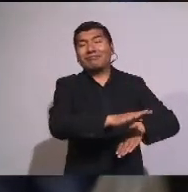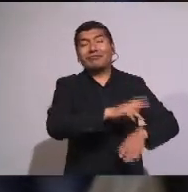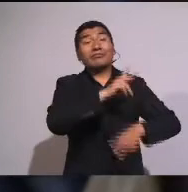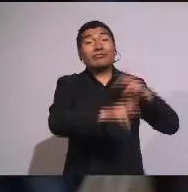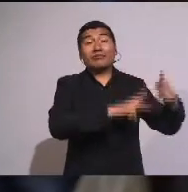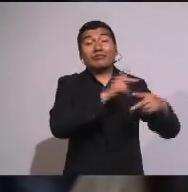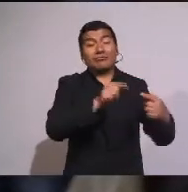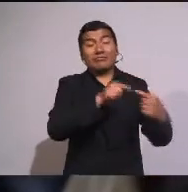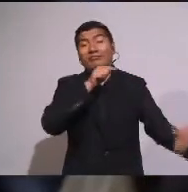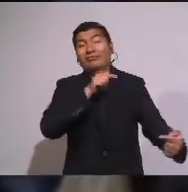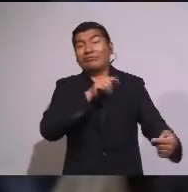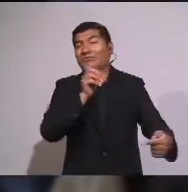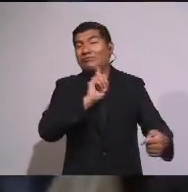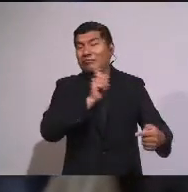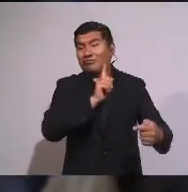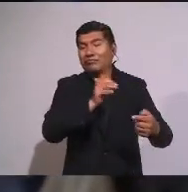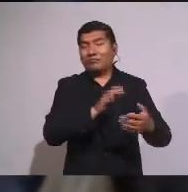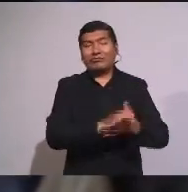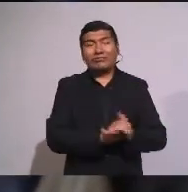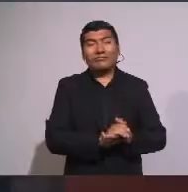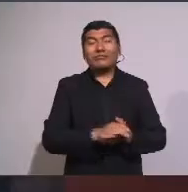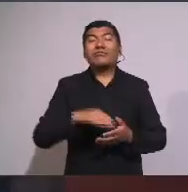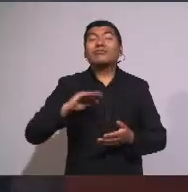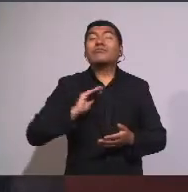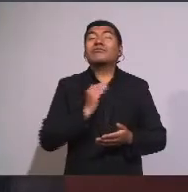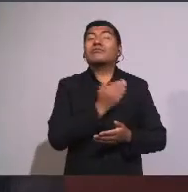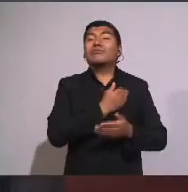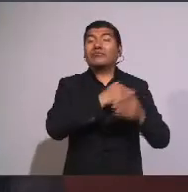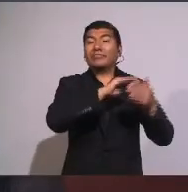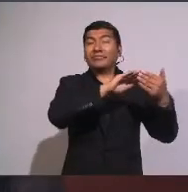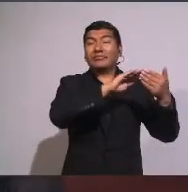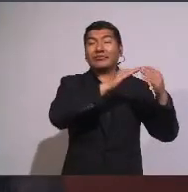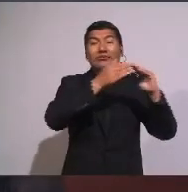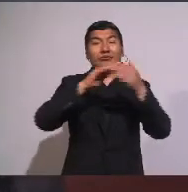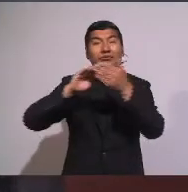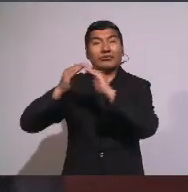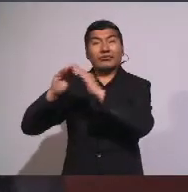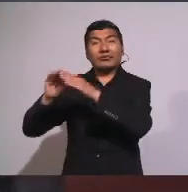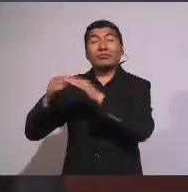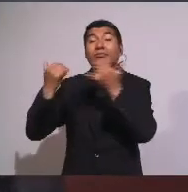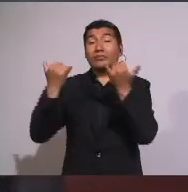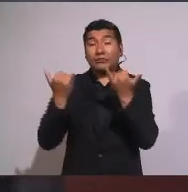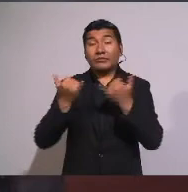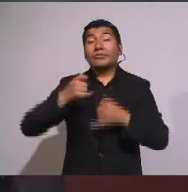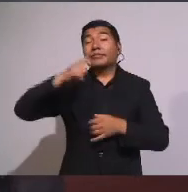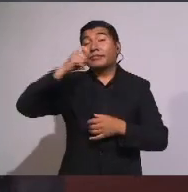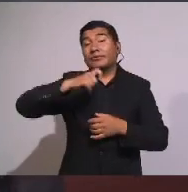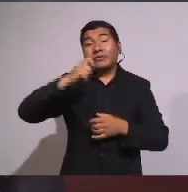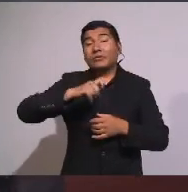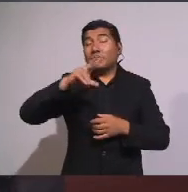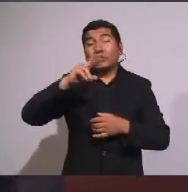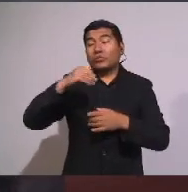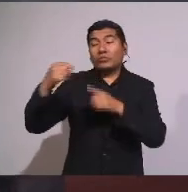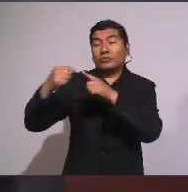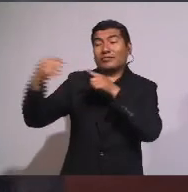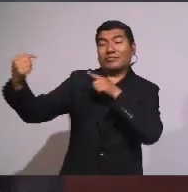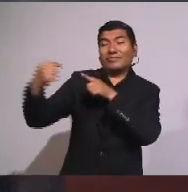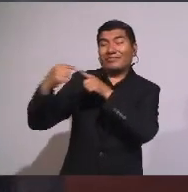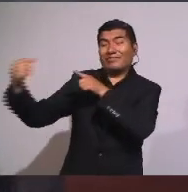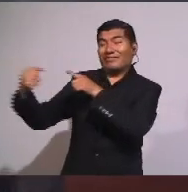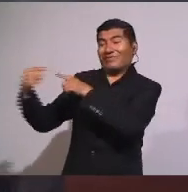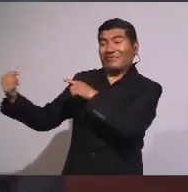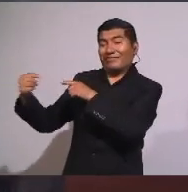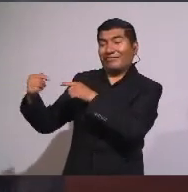oponentes Nuestra comunidad Hoy necesita No de enemigos Que